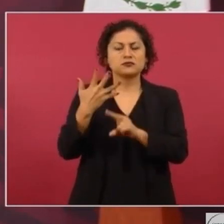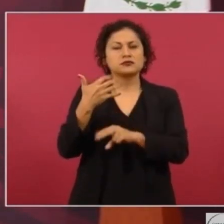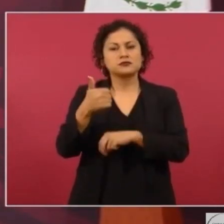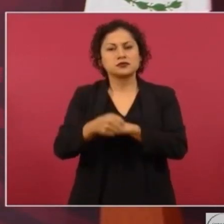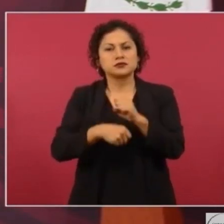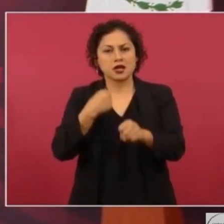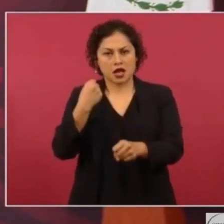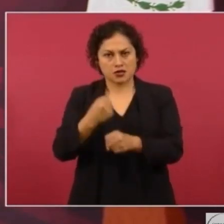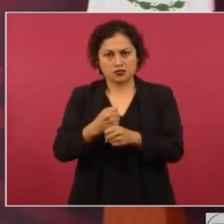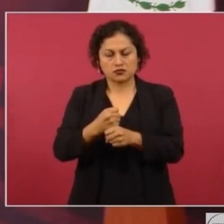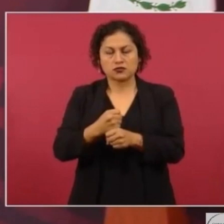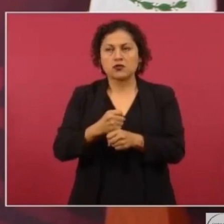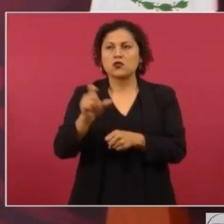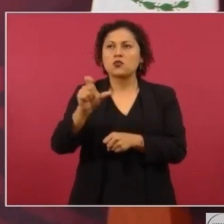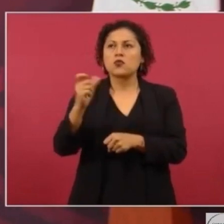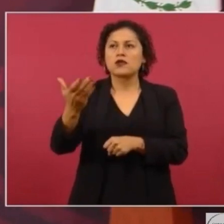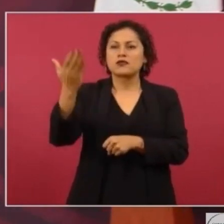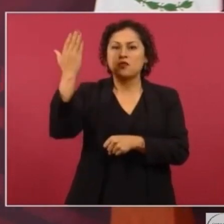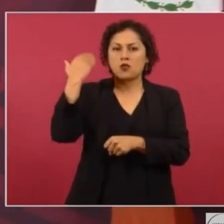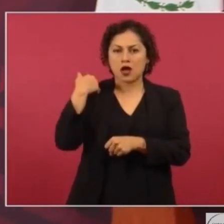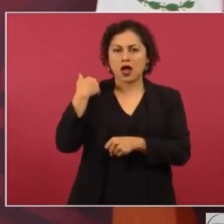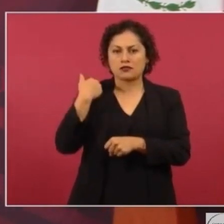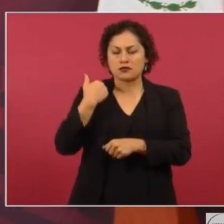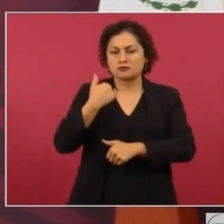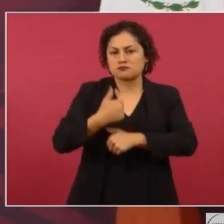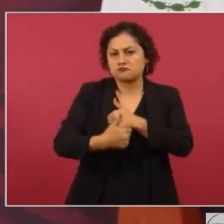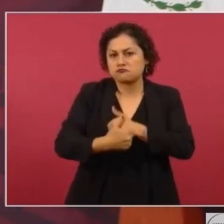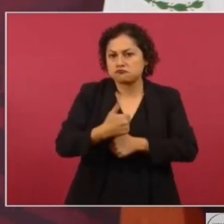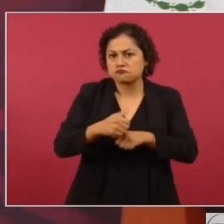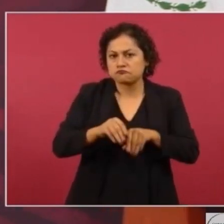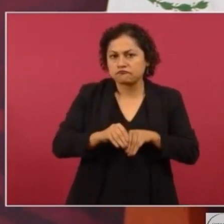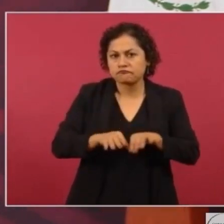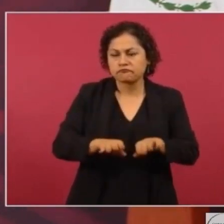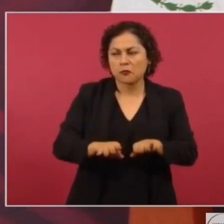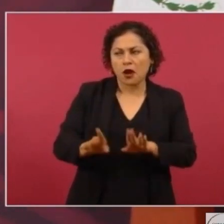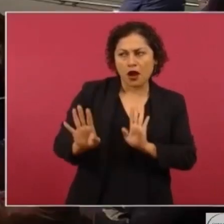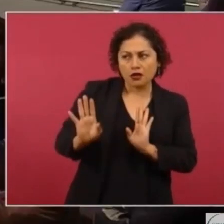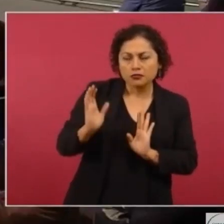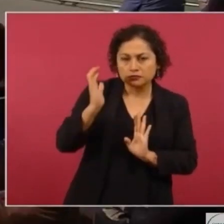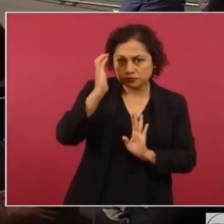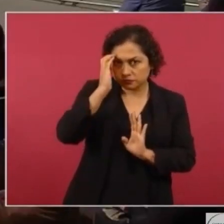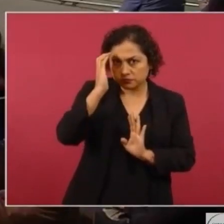Cuando la campaña más o menos un poco antes.